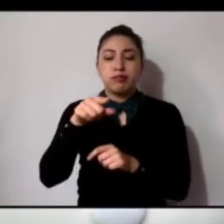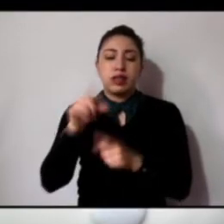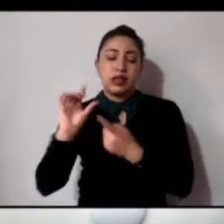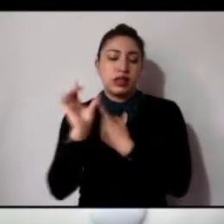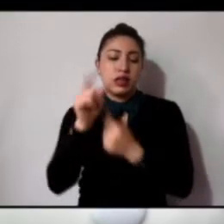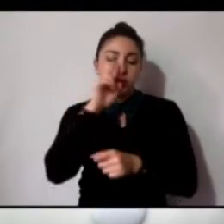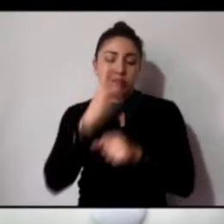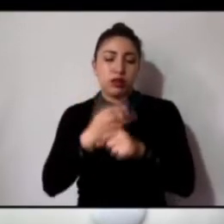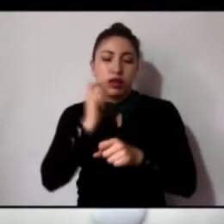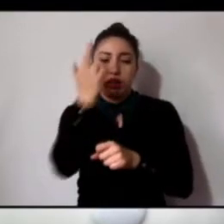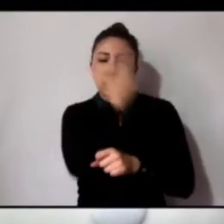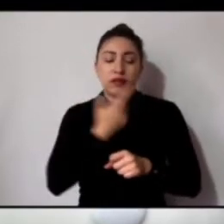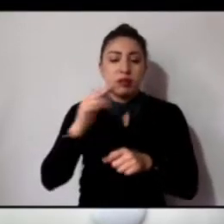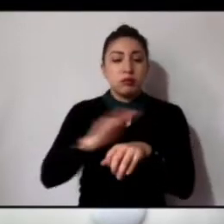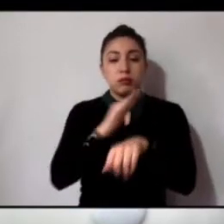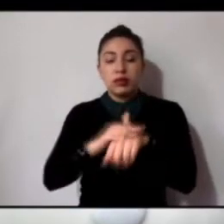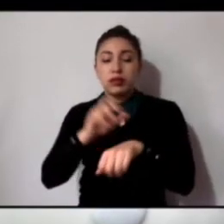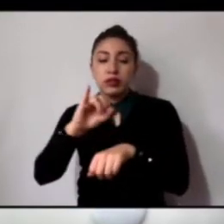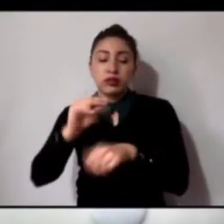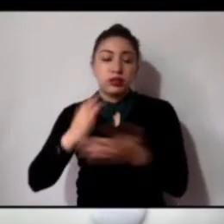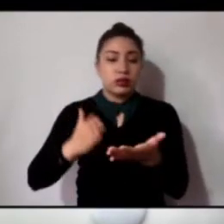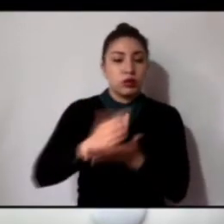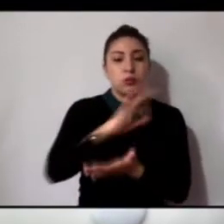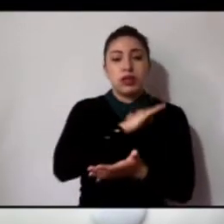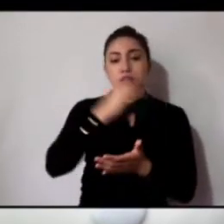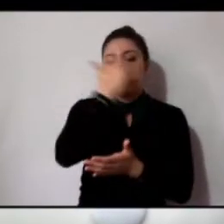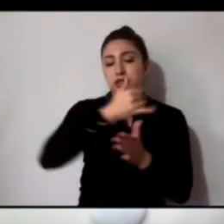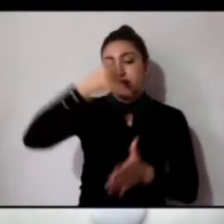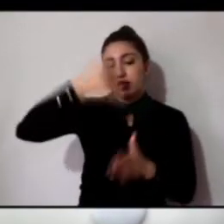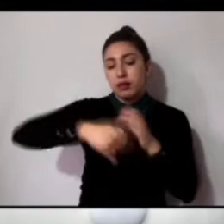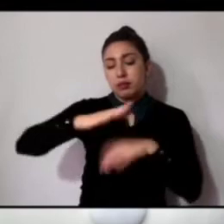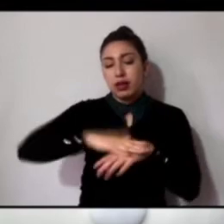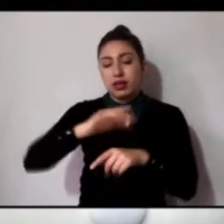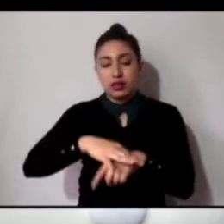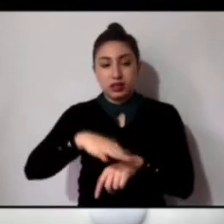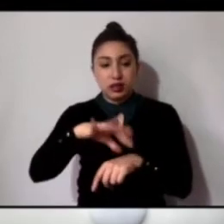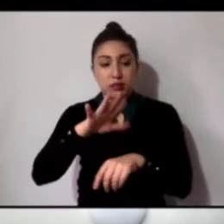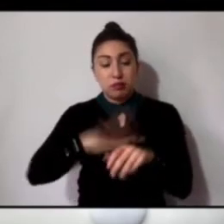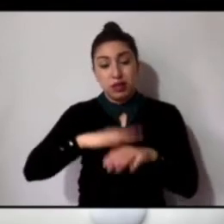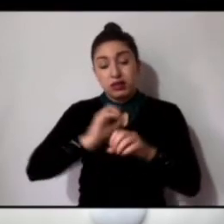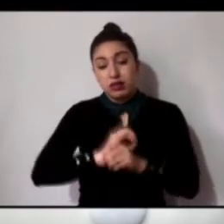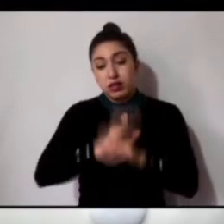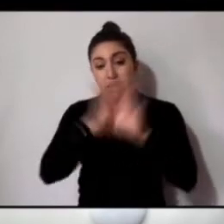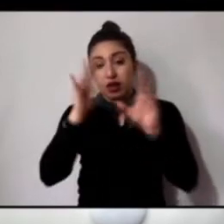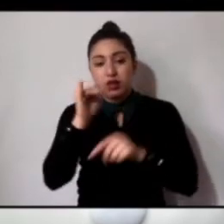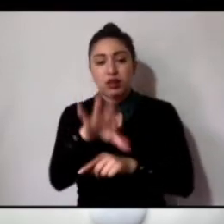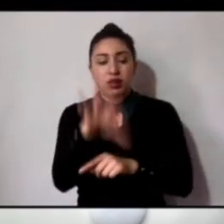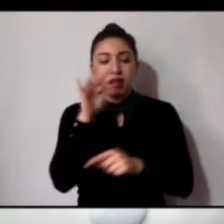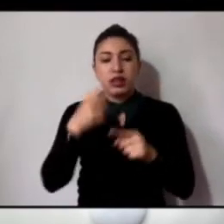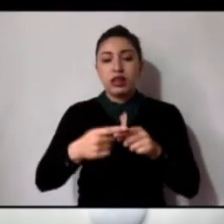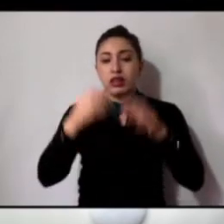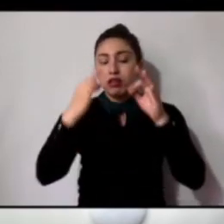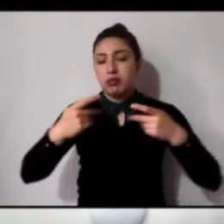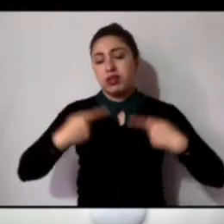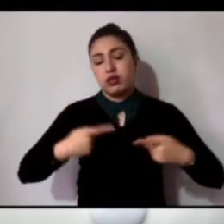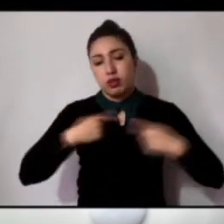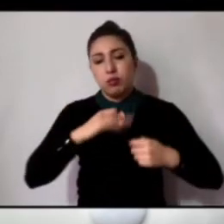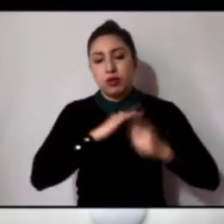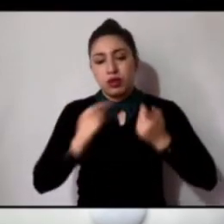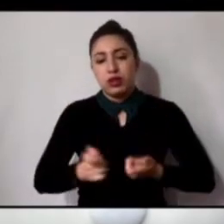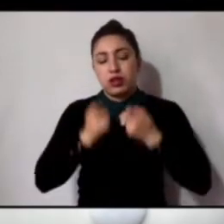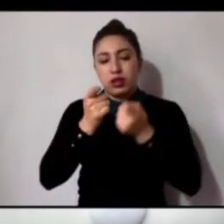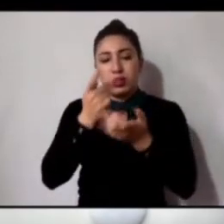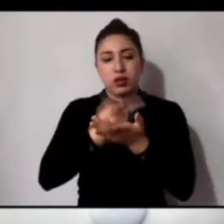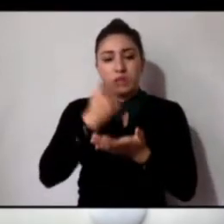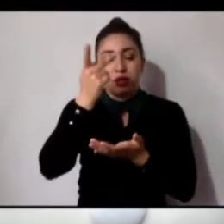realicen un análisis más exhaustivo y el objetivo de los méritos y logros de cada candidato, a través de una evaluación